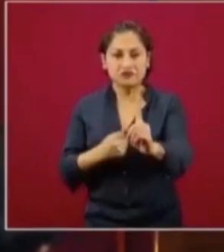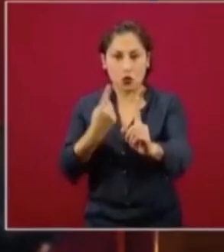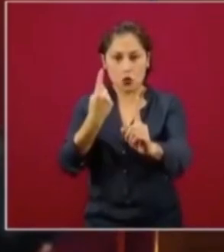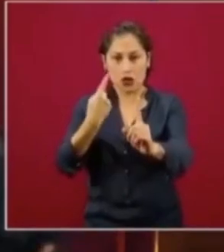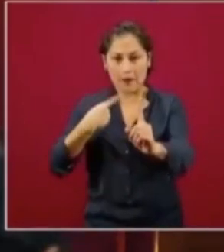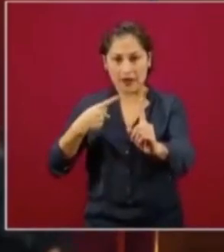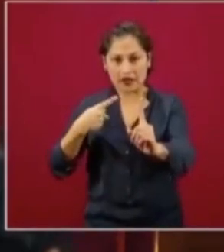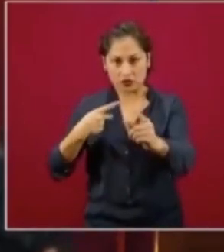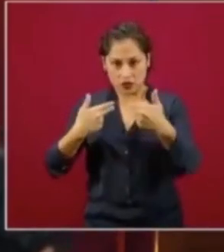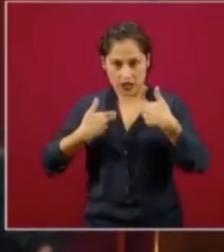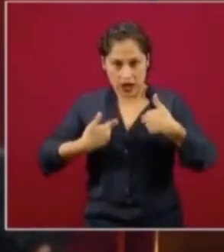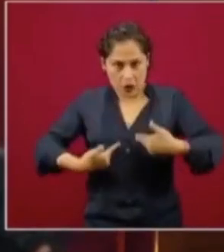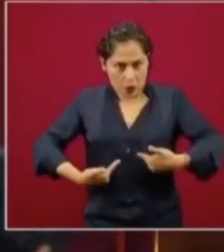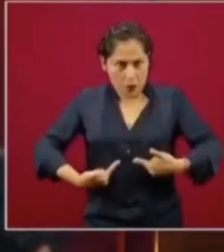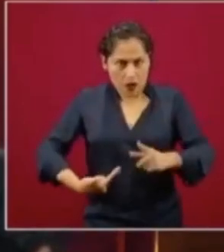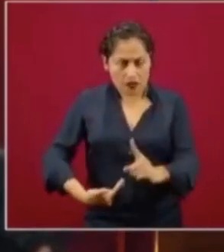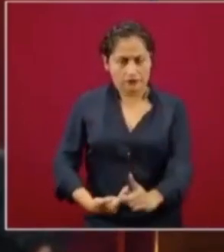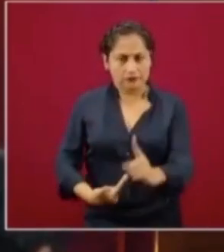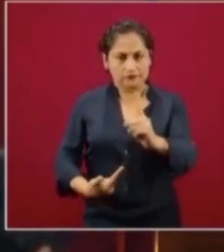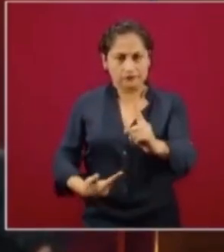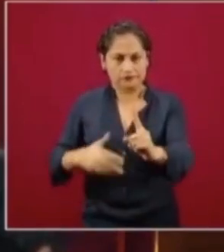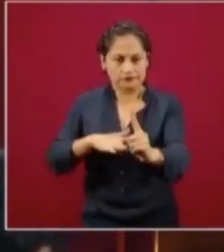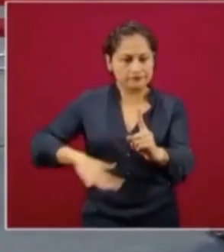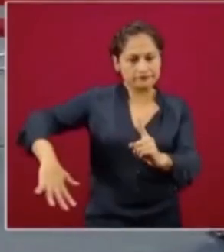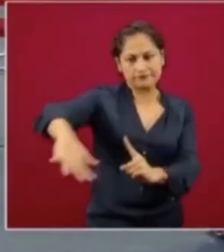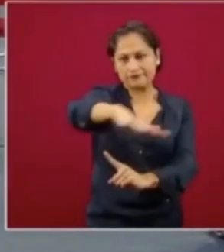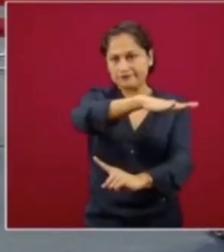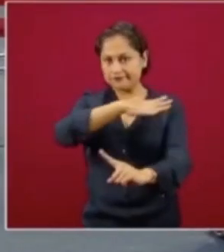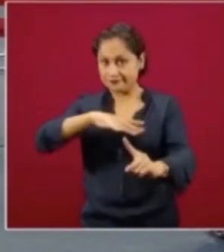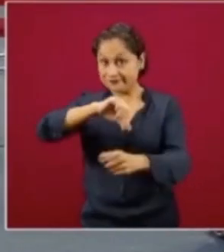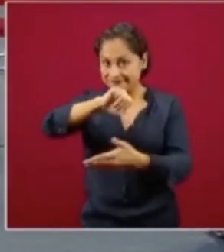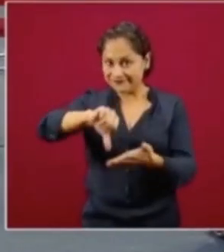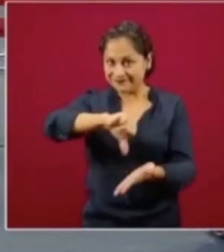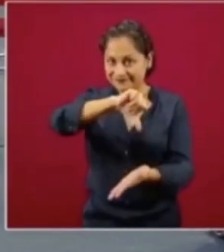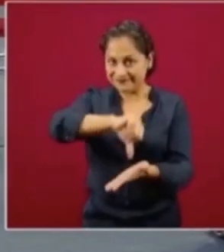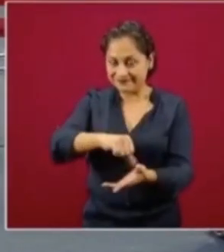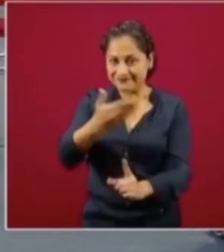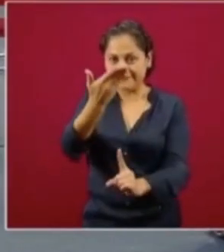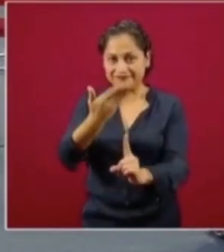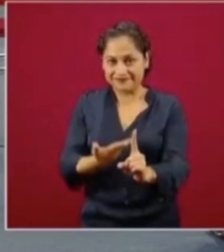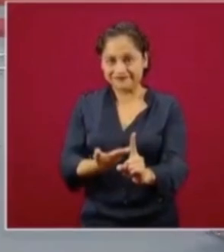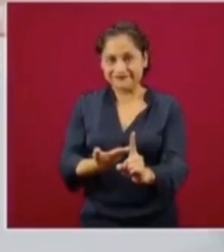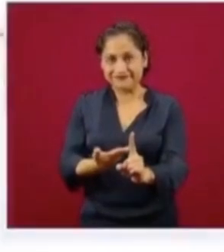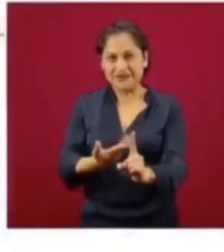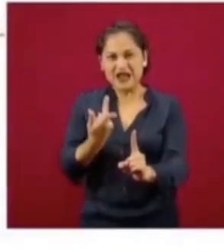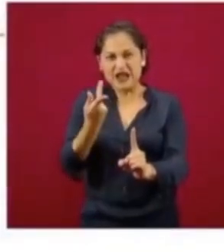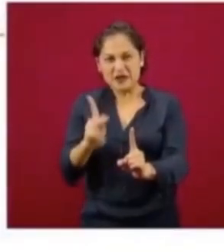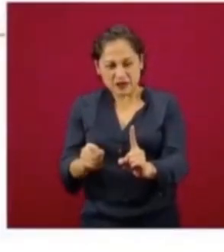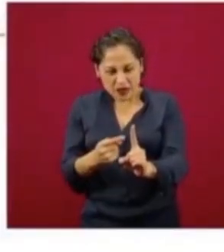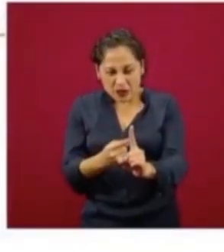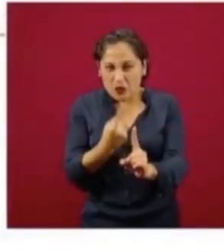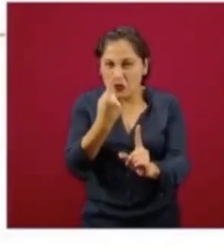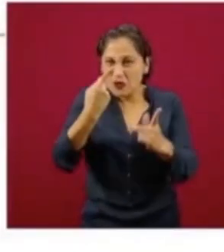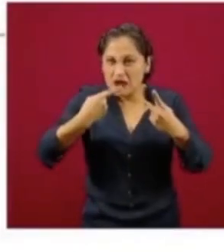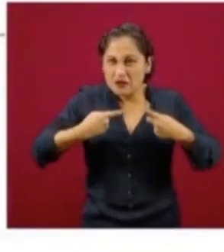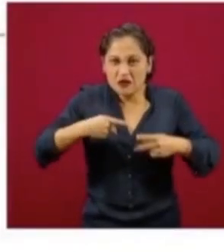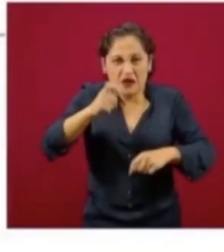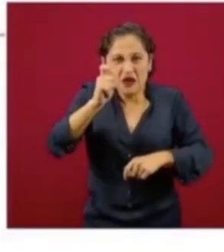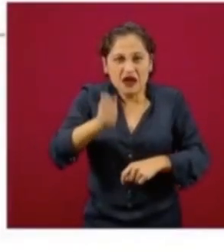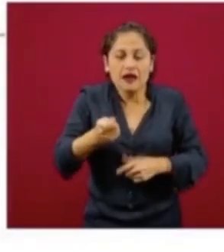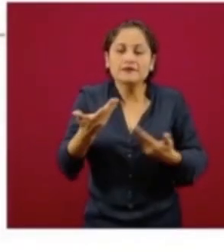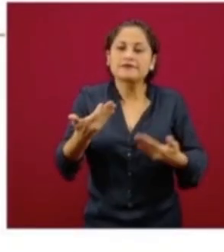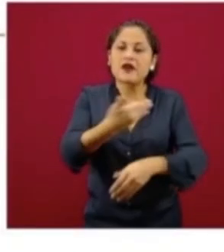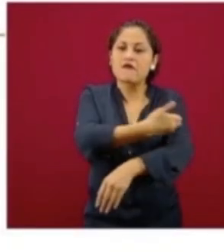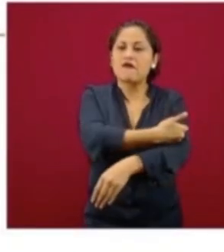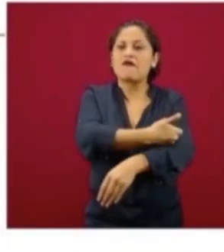el ser humano. Pero cuando hablamos de la persona y del ser humano, estamos hablando de la familia. Y en este sentido, ese es